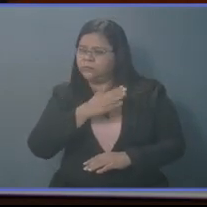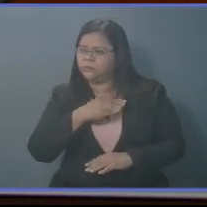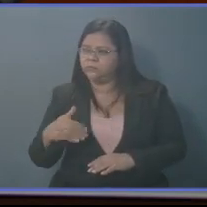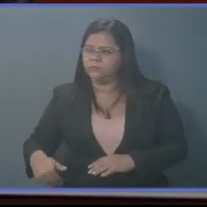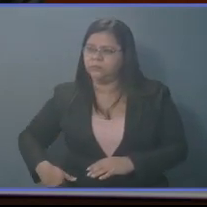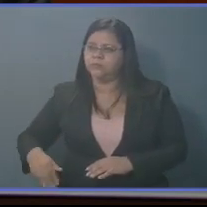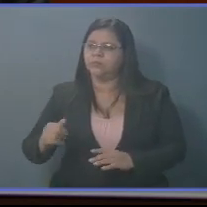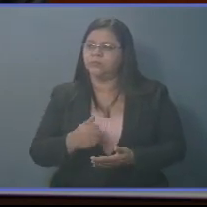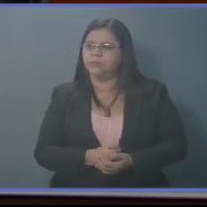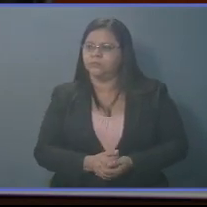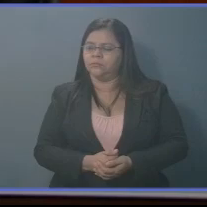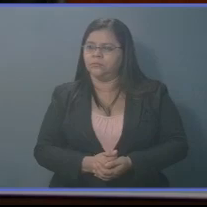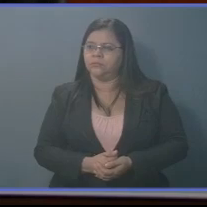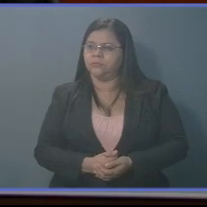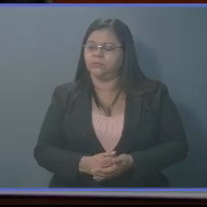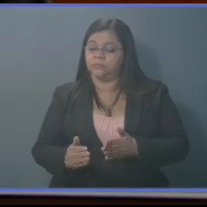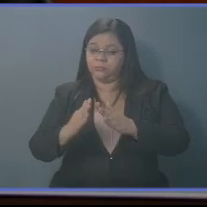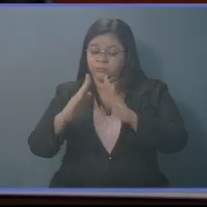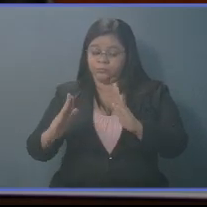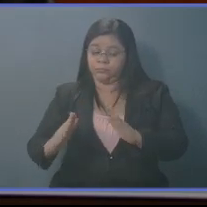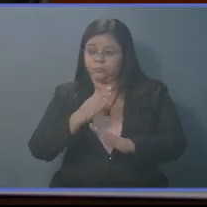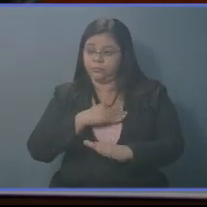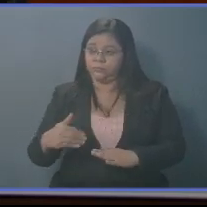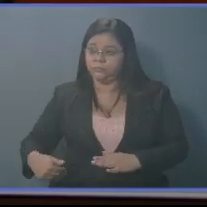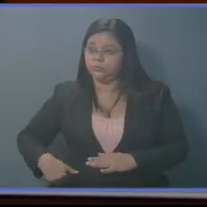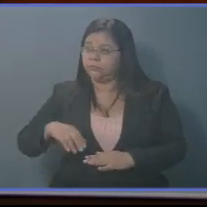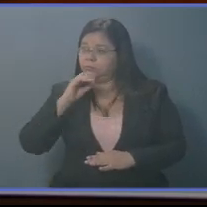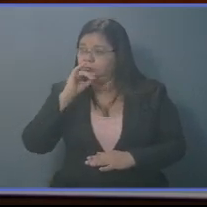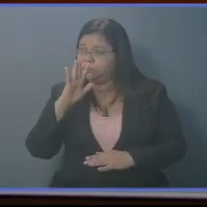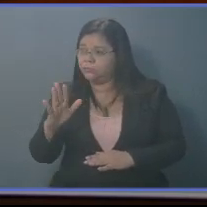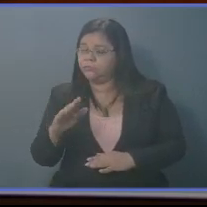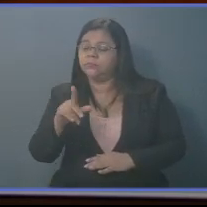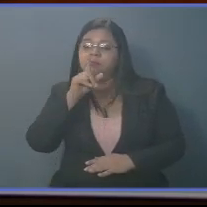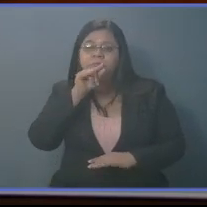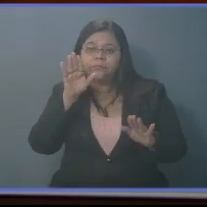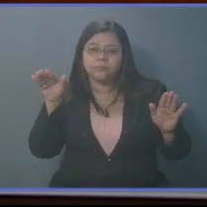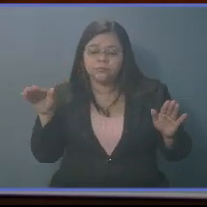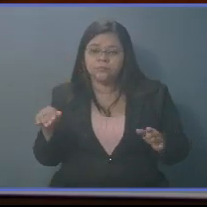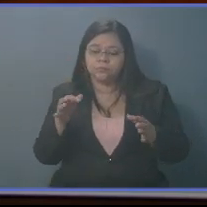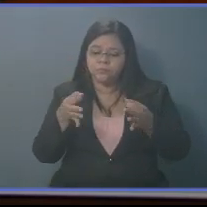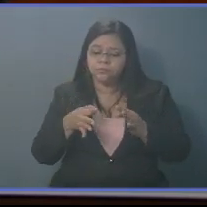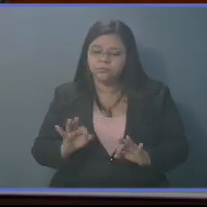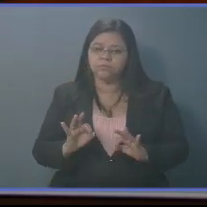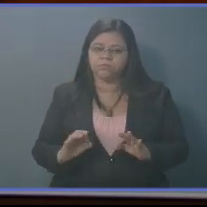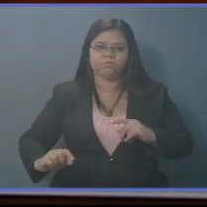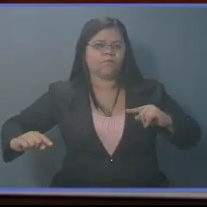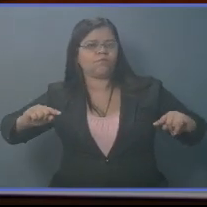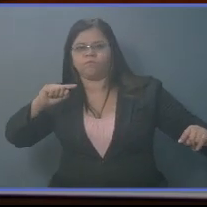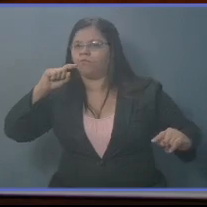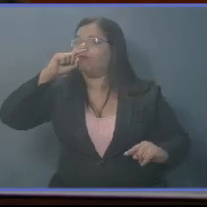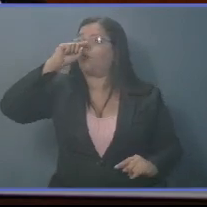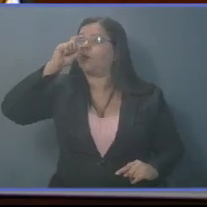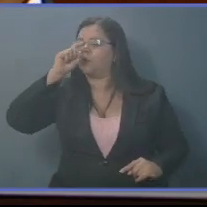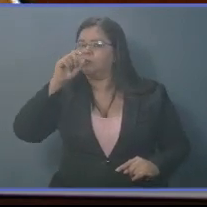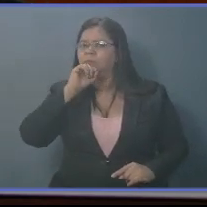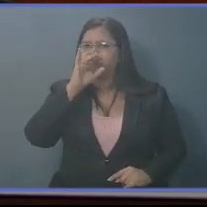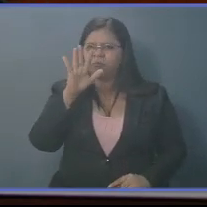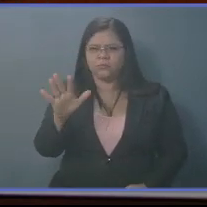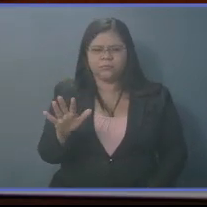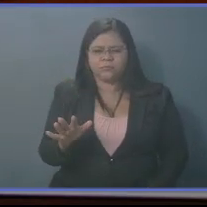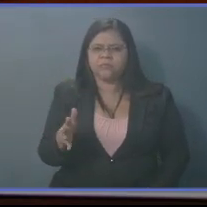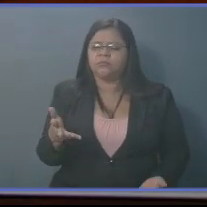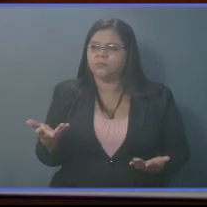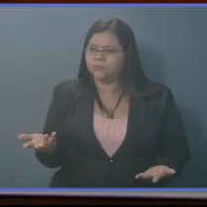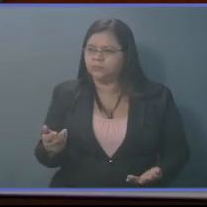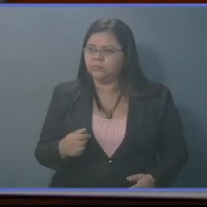inquilino de Casa Presidencial, ha puesto en el tuit de una manera soberbia y jactanciosa,